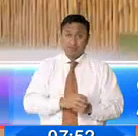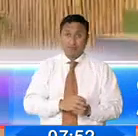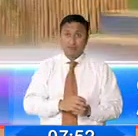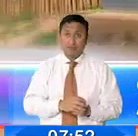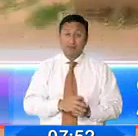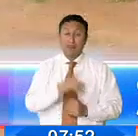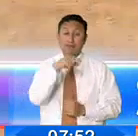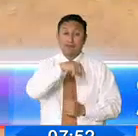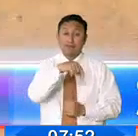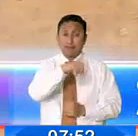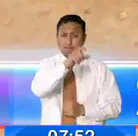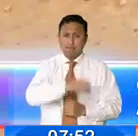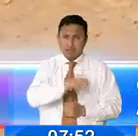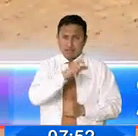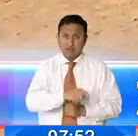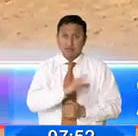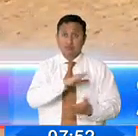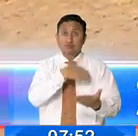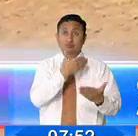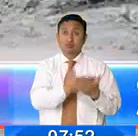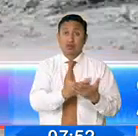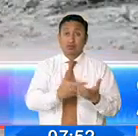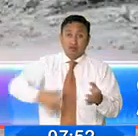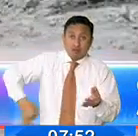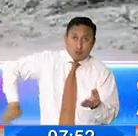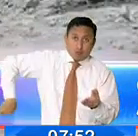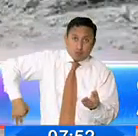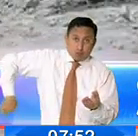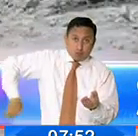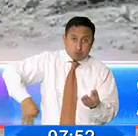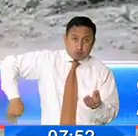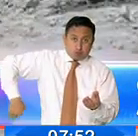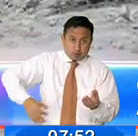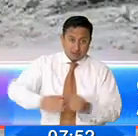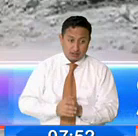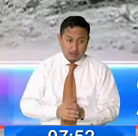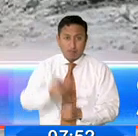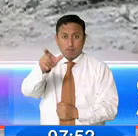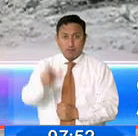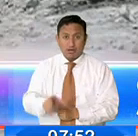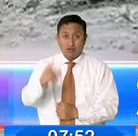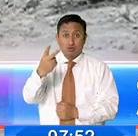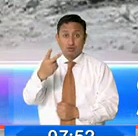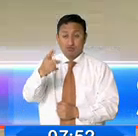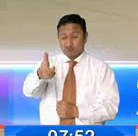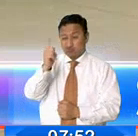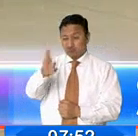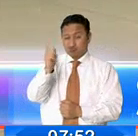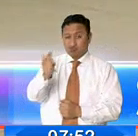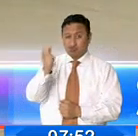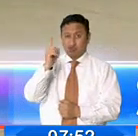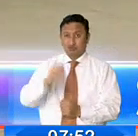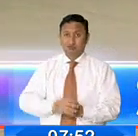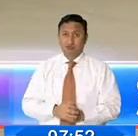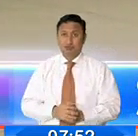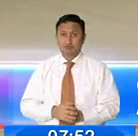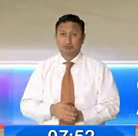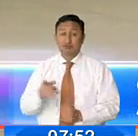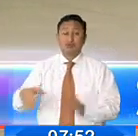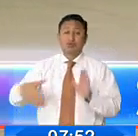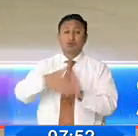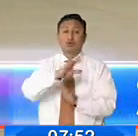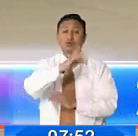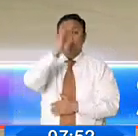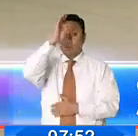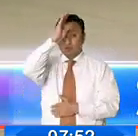Allí, desconocidos llegaron hasta un billar, abrieron fuego y dispararon en contra de dos personas quienes se fueron trasladadas hasta